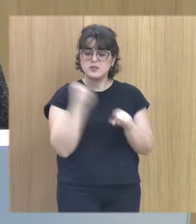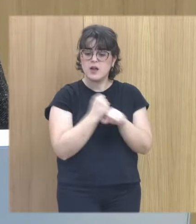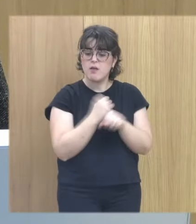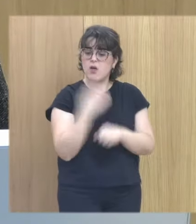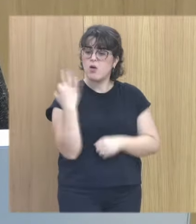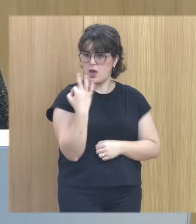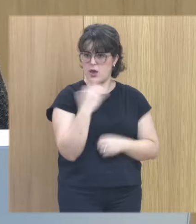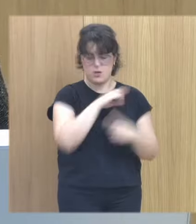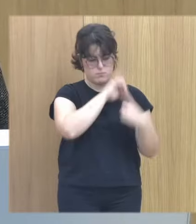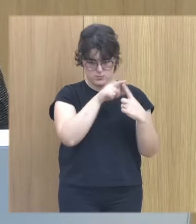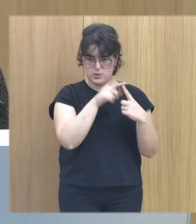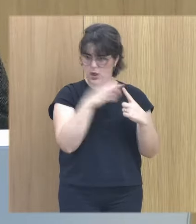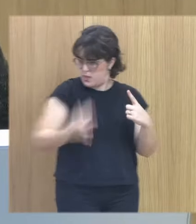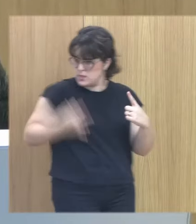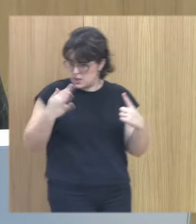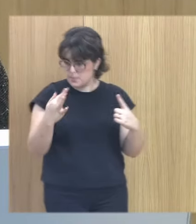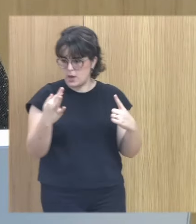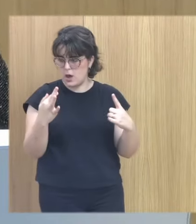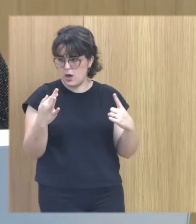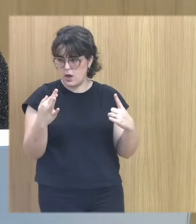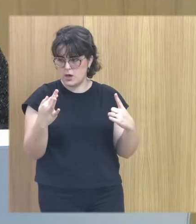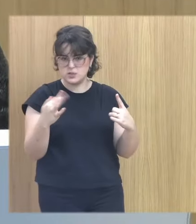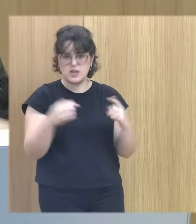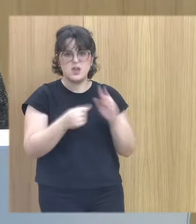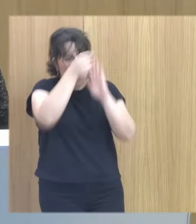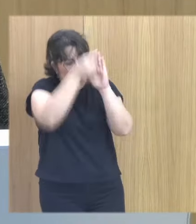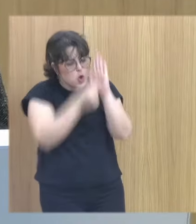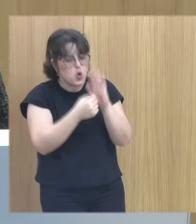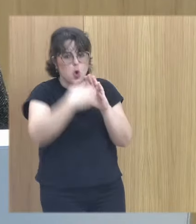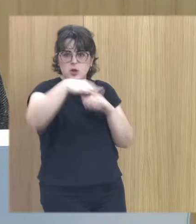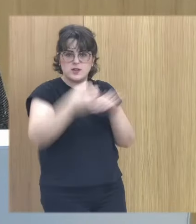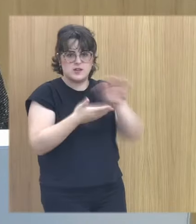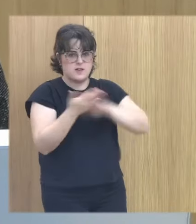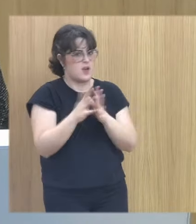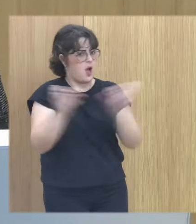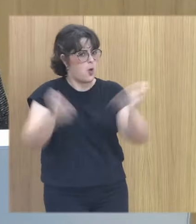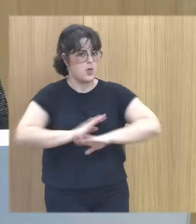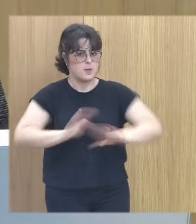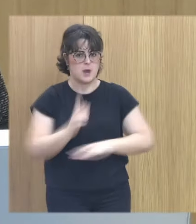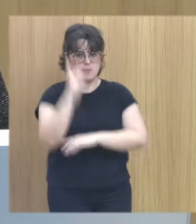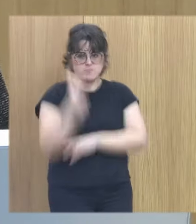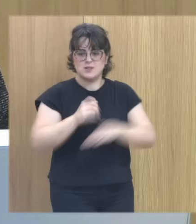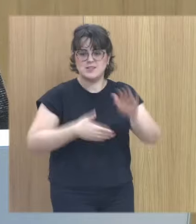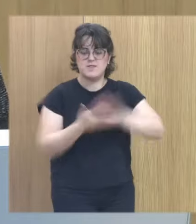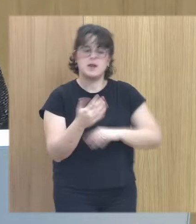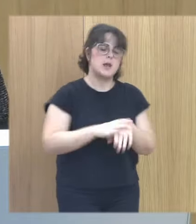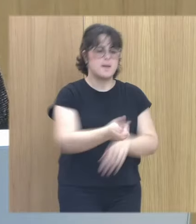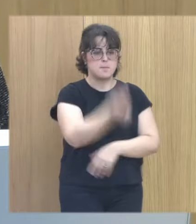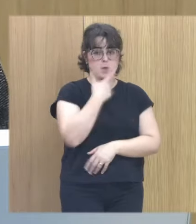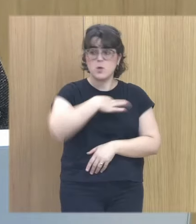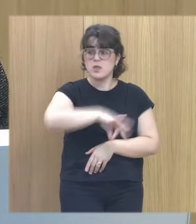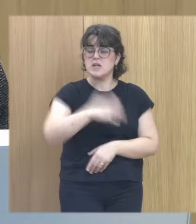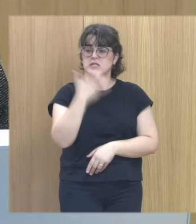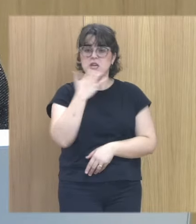primero y de hecho es de las pocas la única condición que yo sigo no negociable para poner medicación a las personas es que no